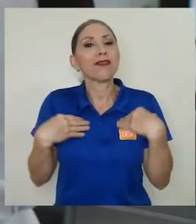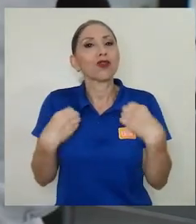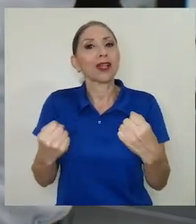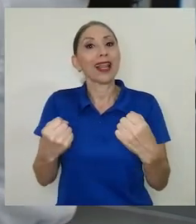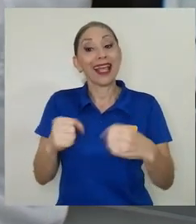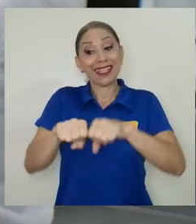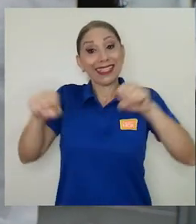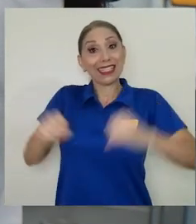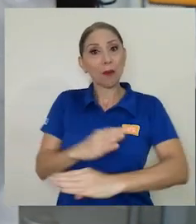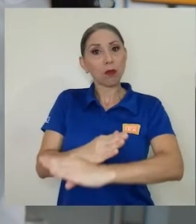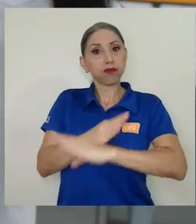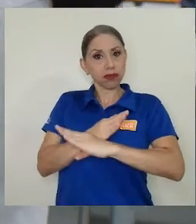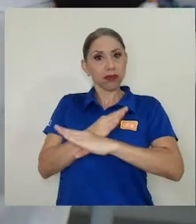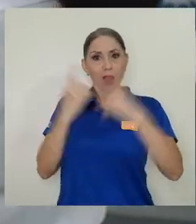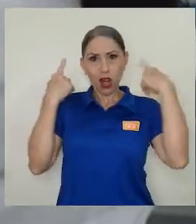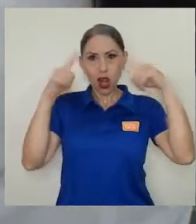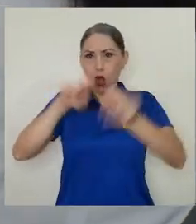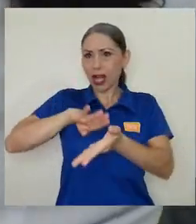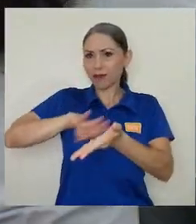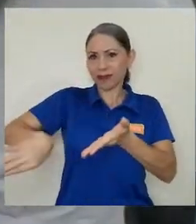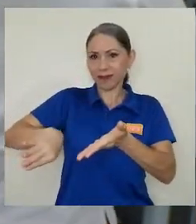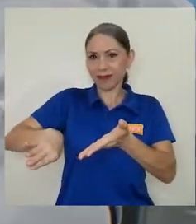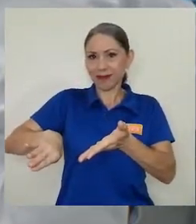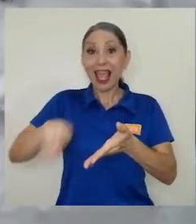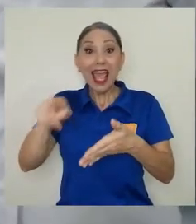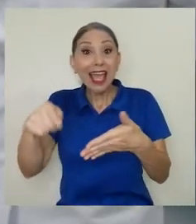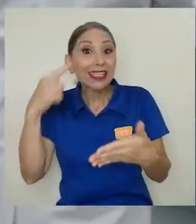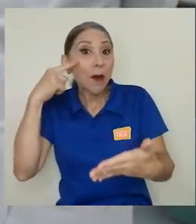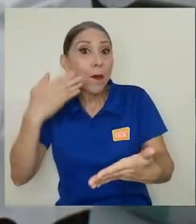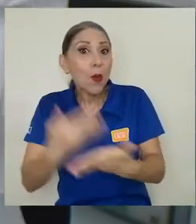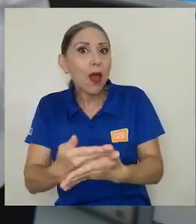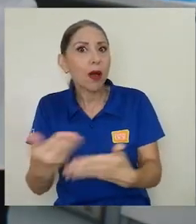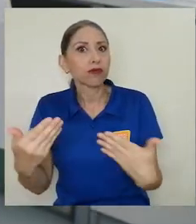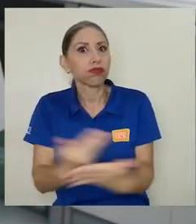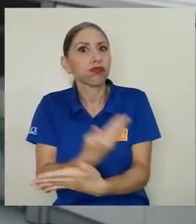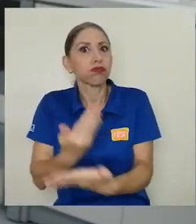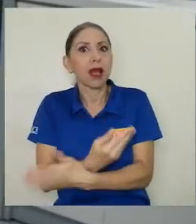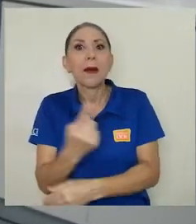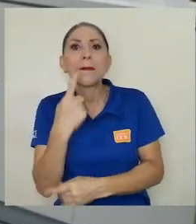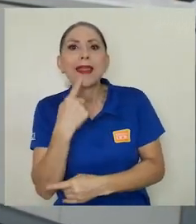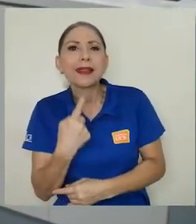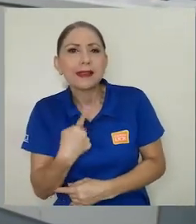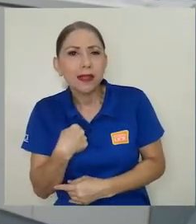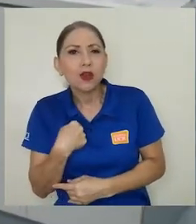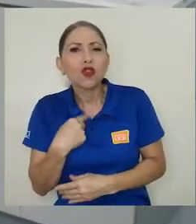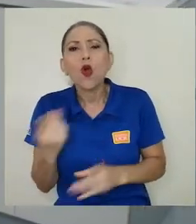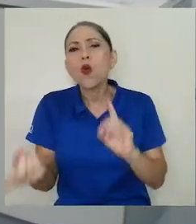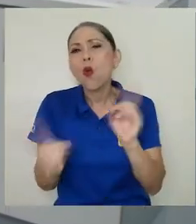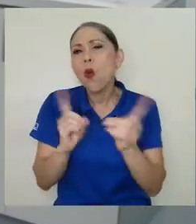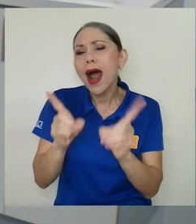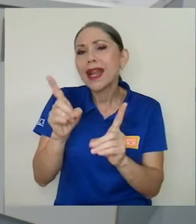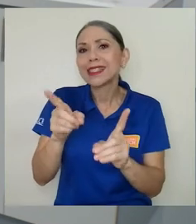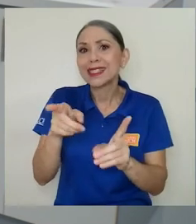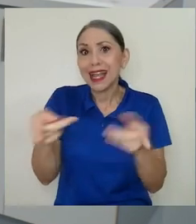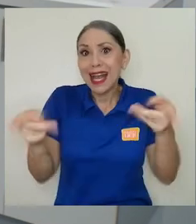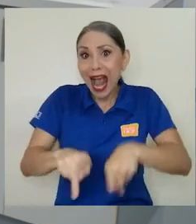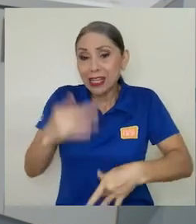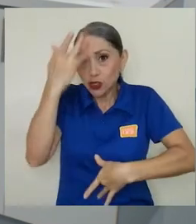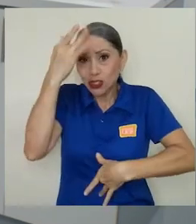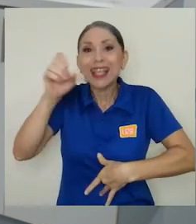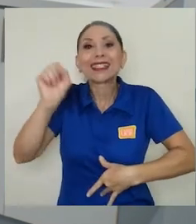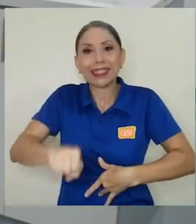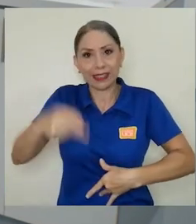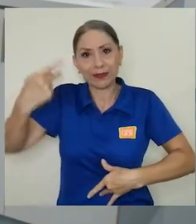lograr eliminar esa infección. Entonces lo novedoso de esta prueba es que nos dice cuáles son los casos que sí son riesgosos, que sí tenemos que tratar